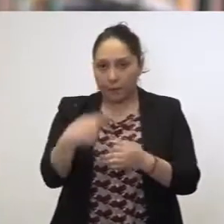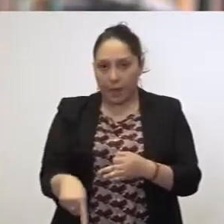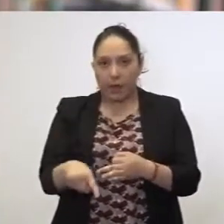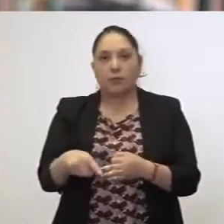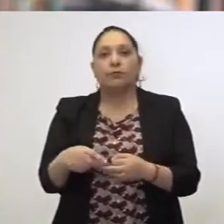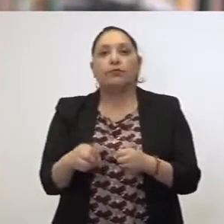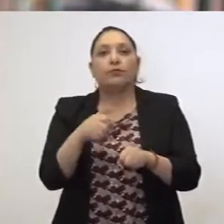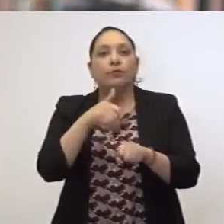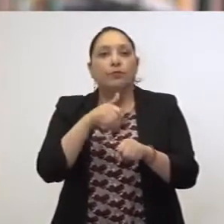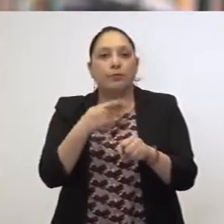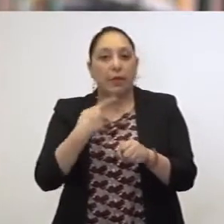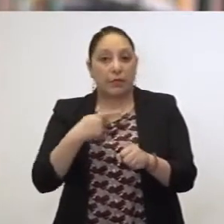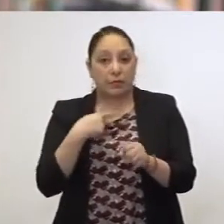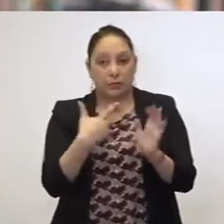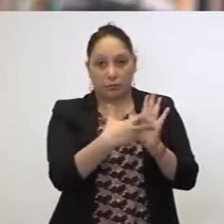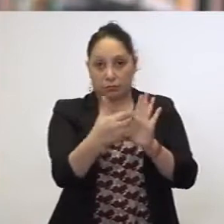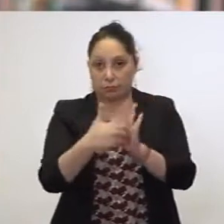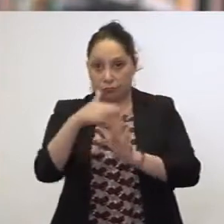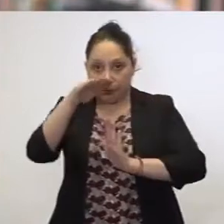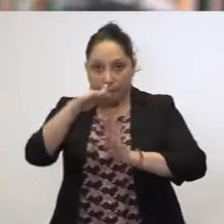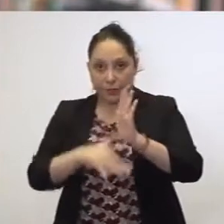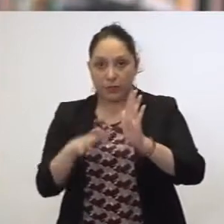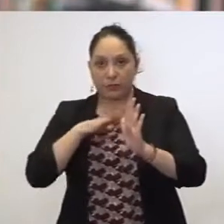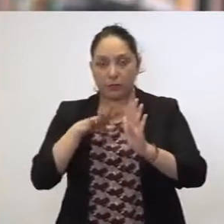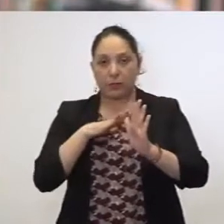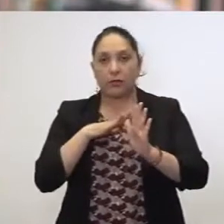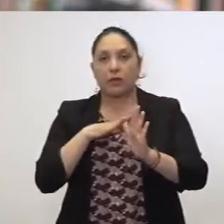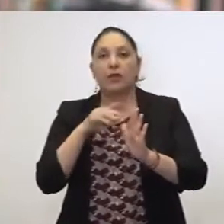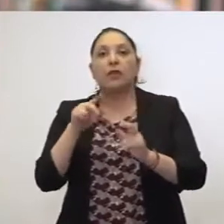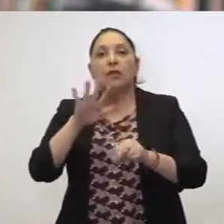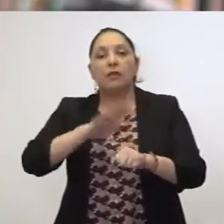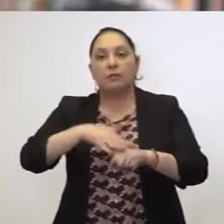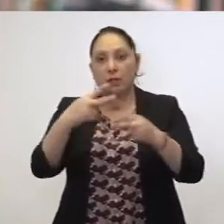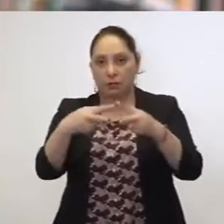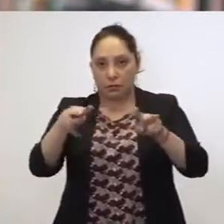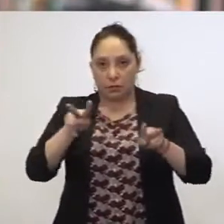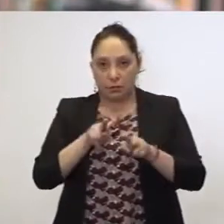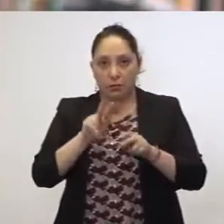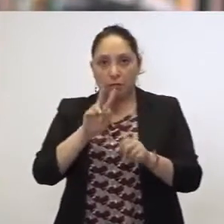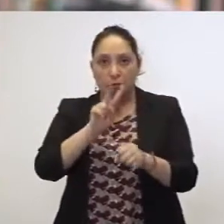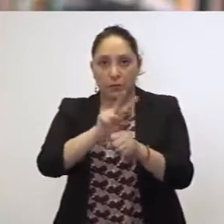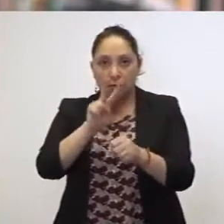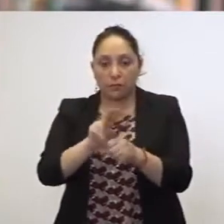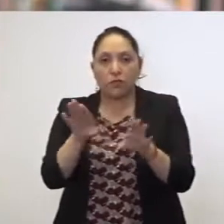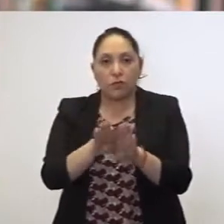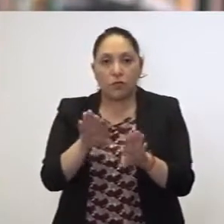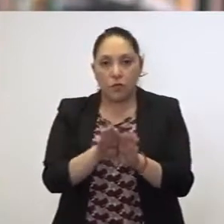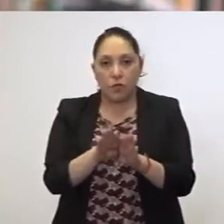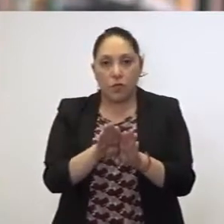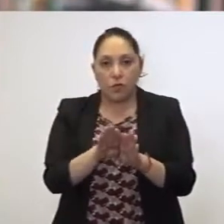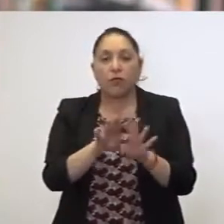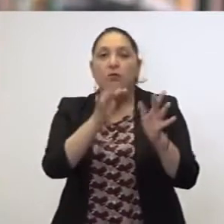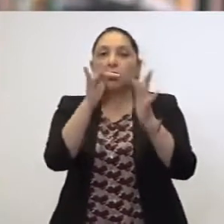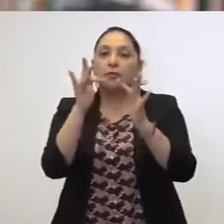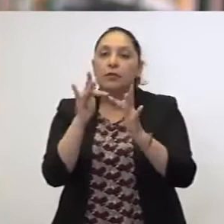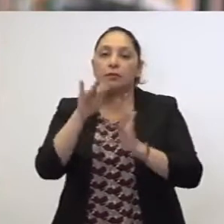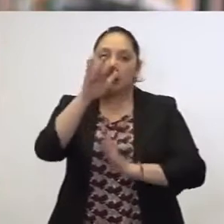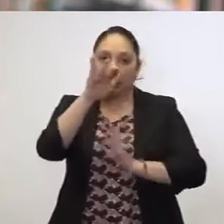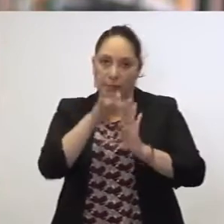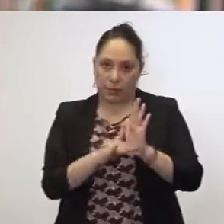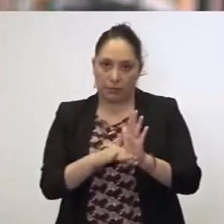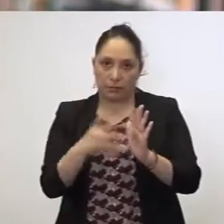el número de personas contagiadas y proteger a los más vulnerables es disminuir el número de contactos.